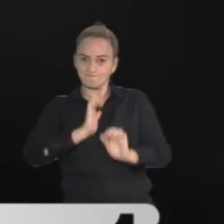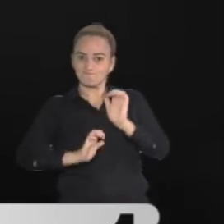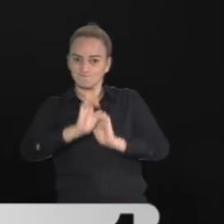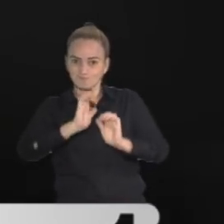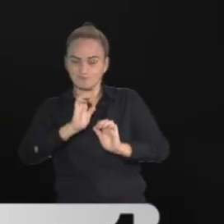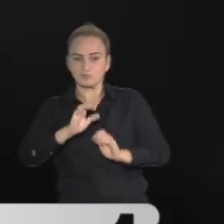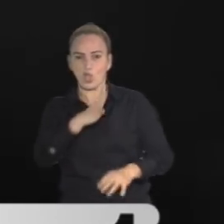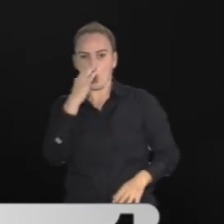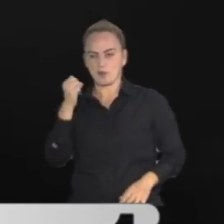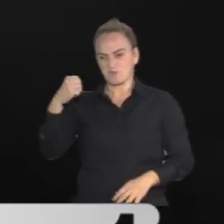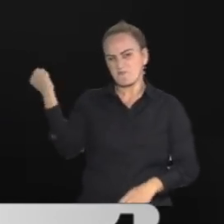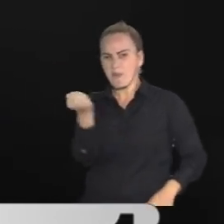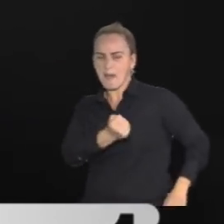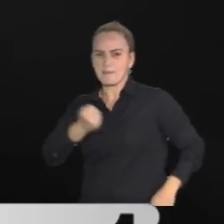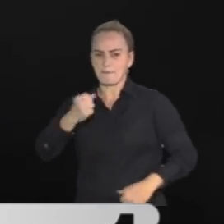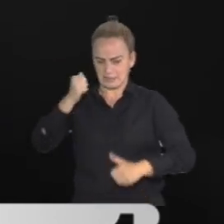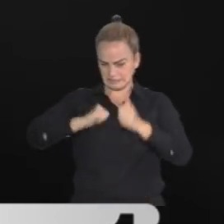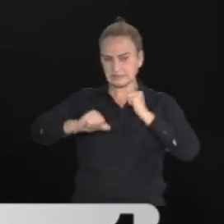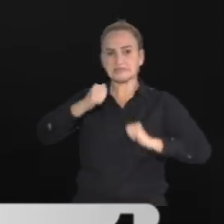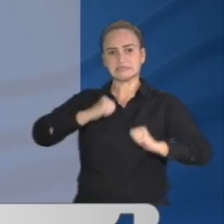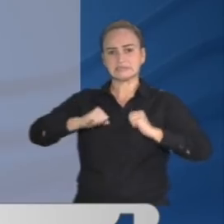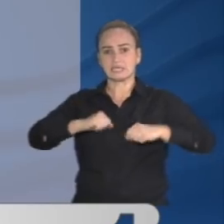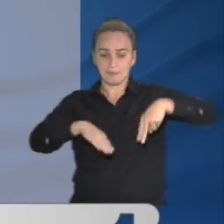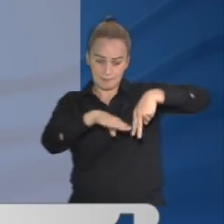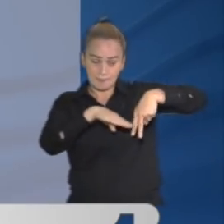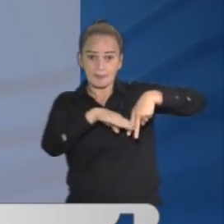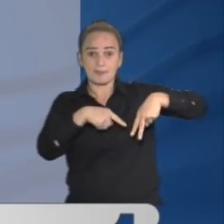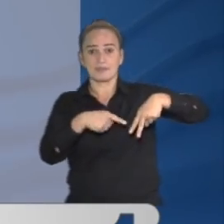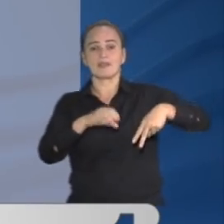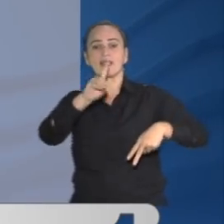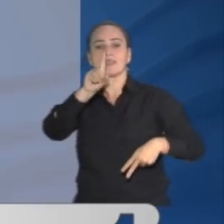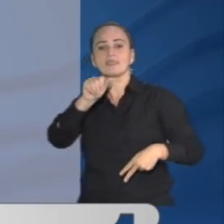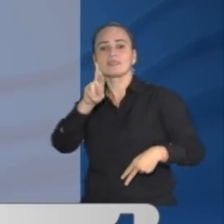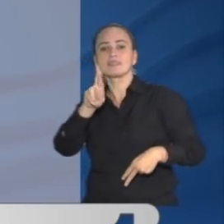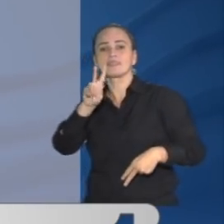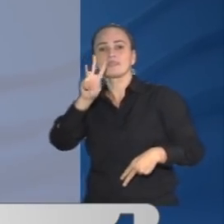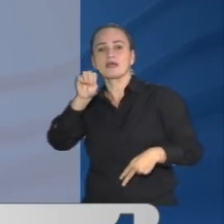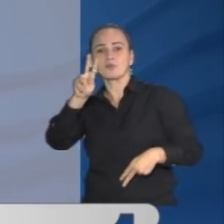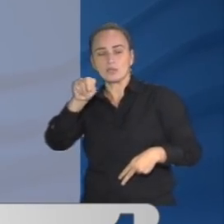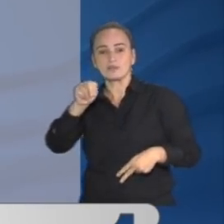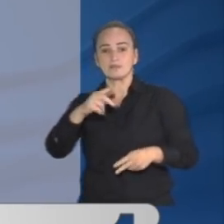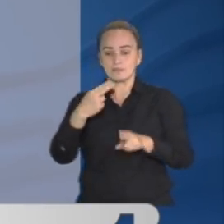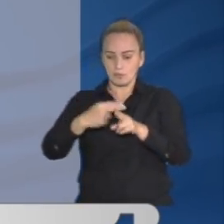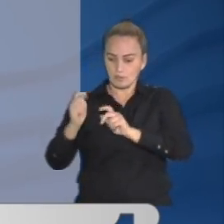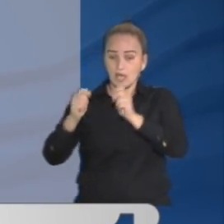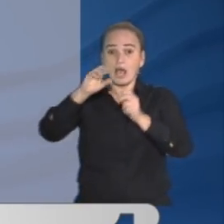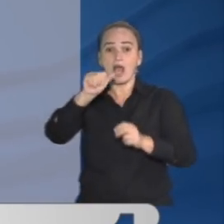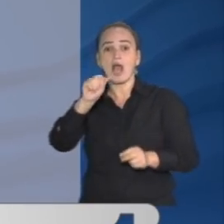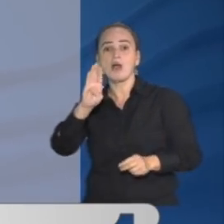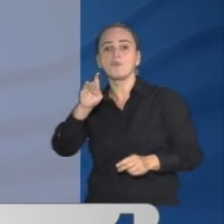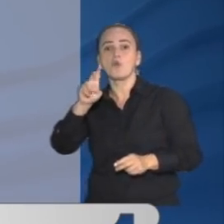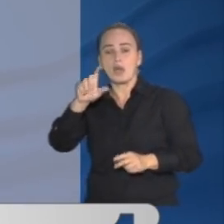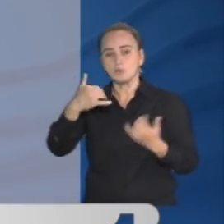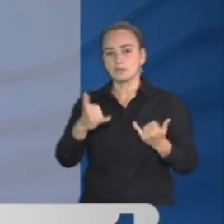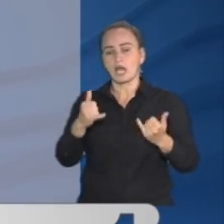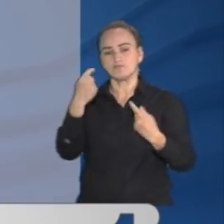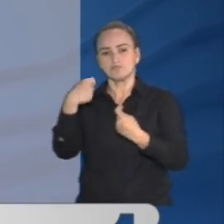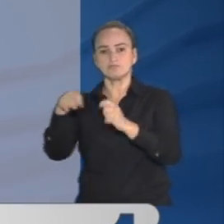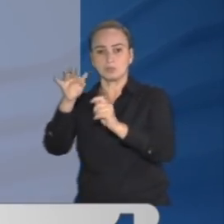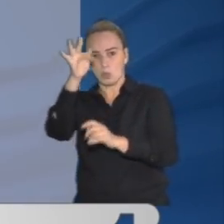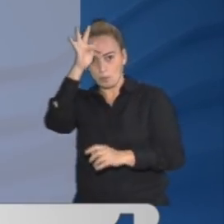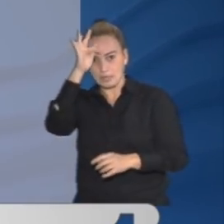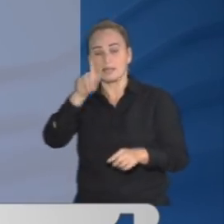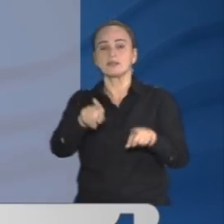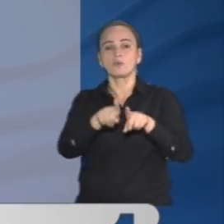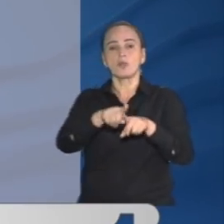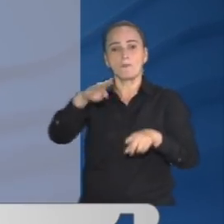del uniformado en una de las extremidades inferiores. Darwin José Terán, alias El Abuelo, se encuentra fuera de peligro, al igual que